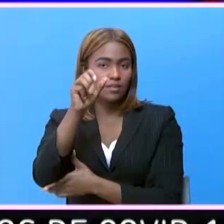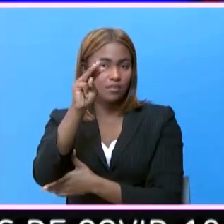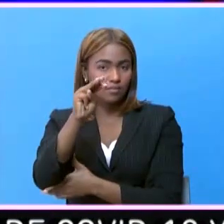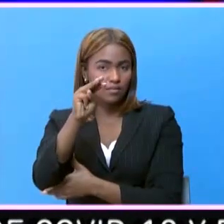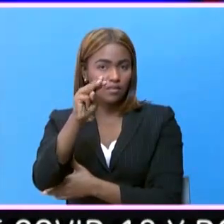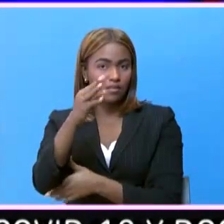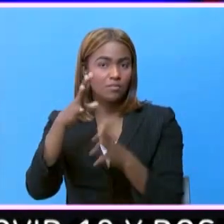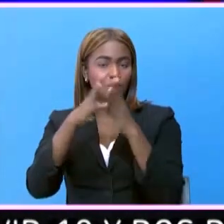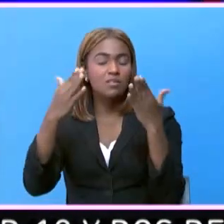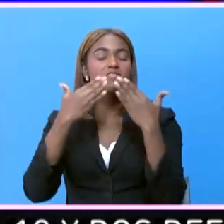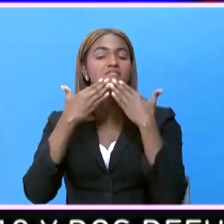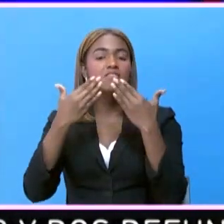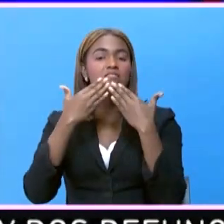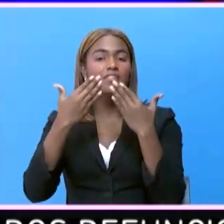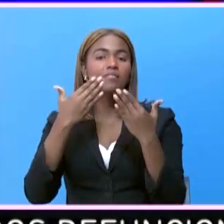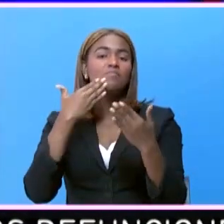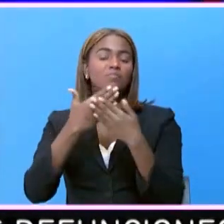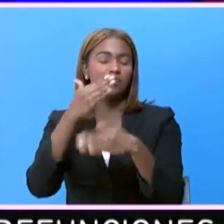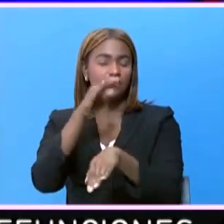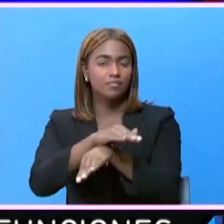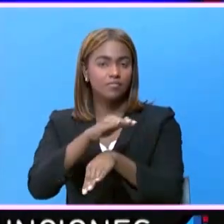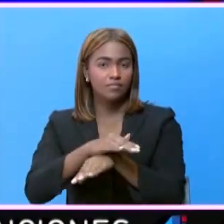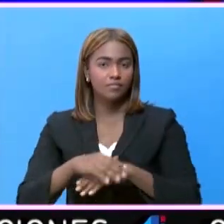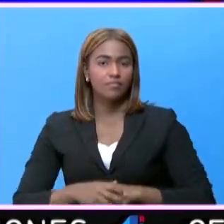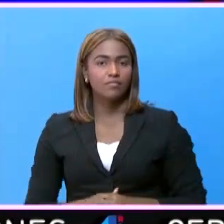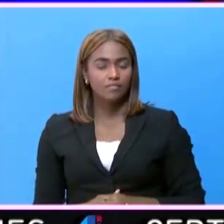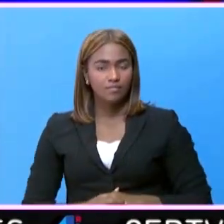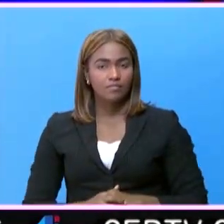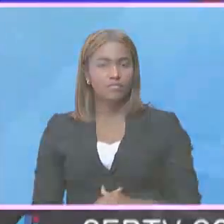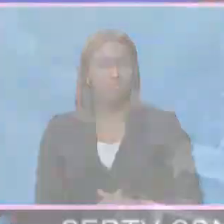.com. Muchas gracias y muy buenas noches.